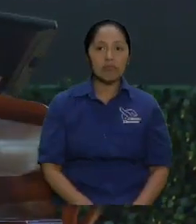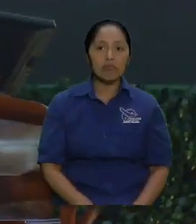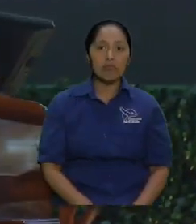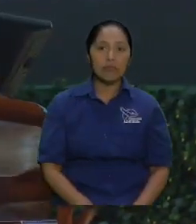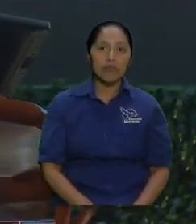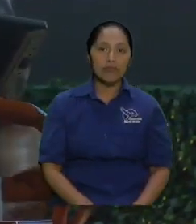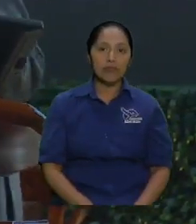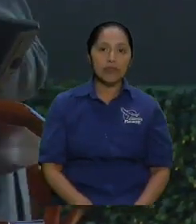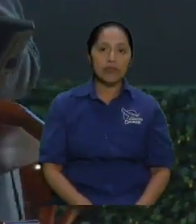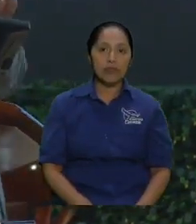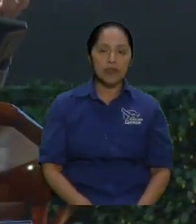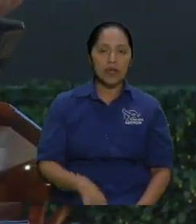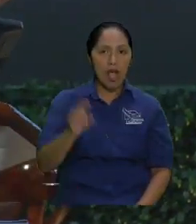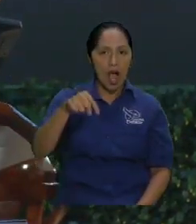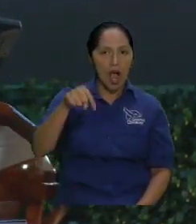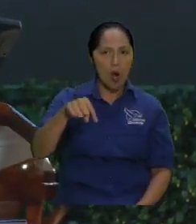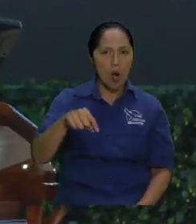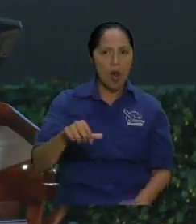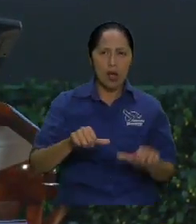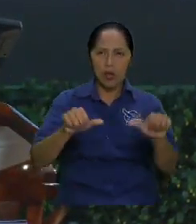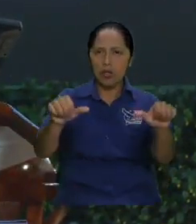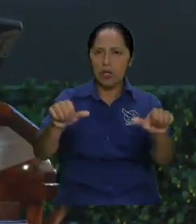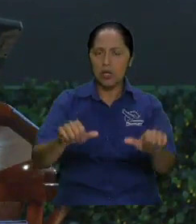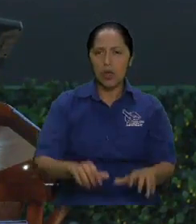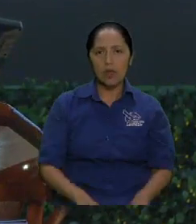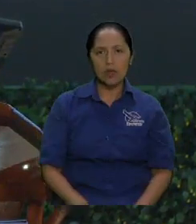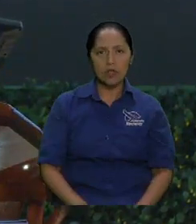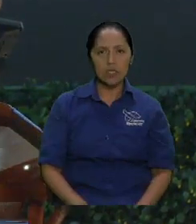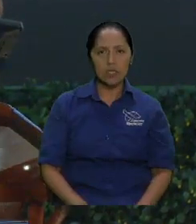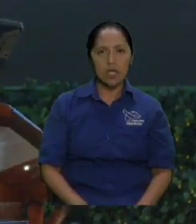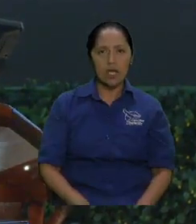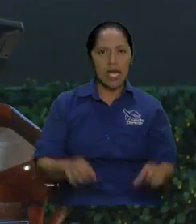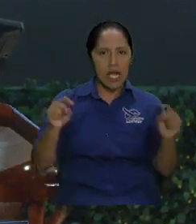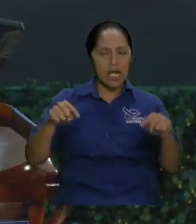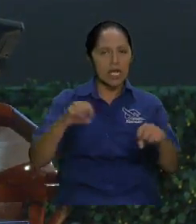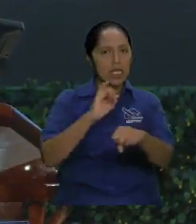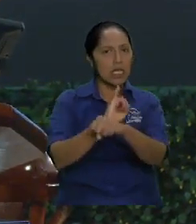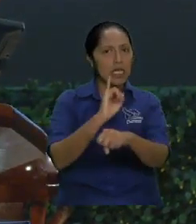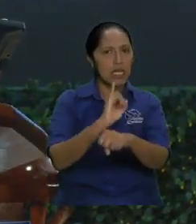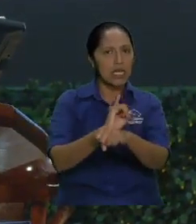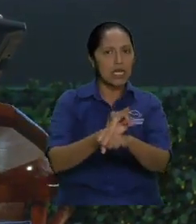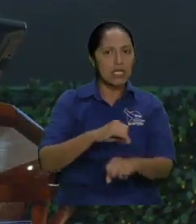¿Cuál sería la comida chatarra en la iglesia? ¿O la espiritual?